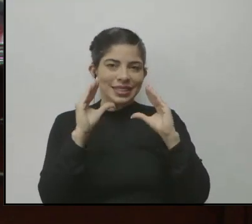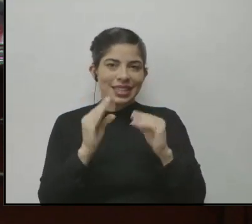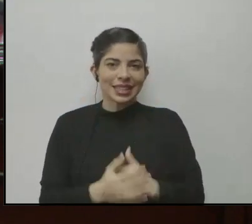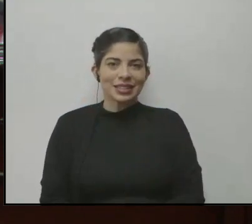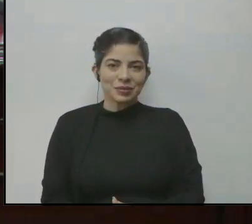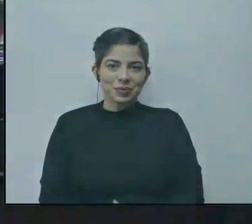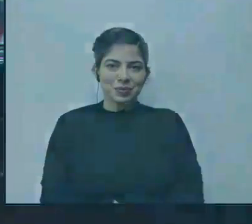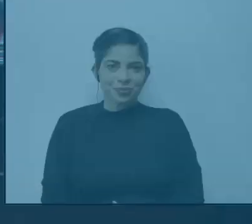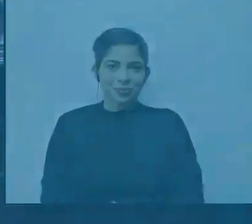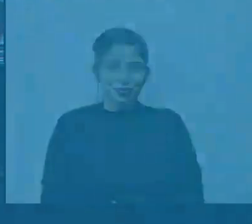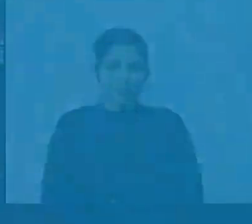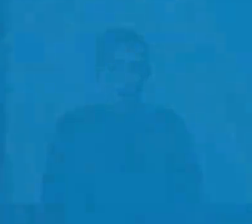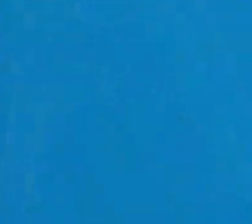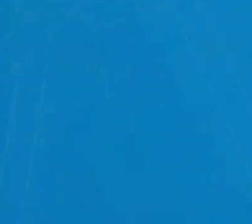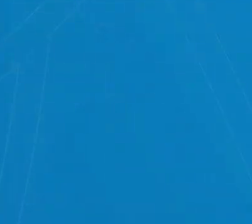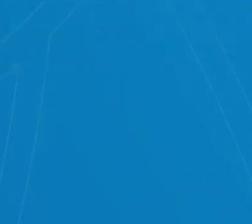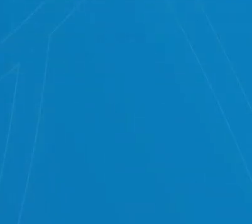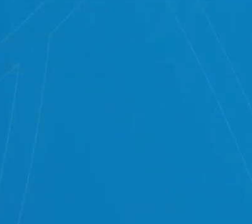gracias Gracias.